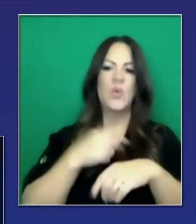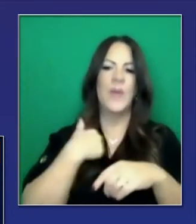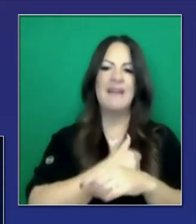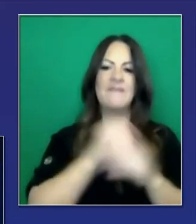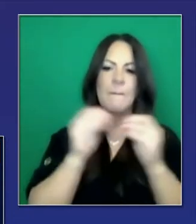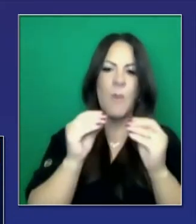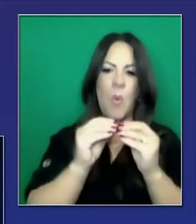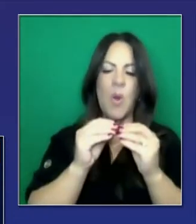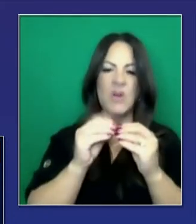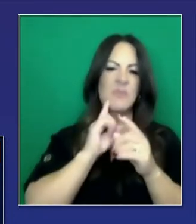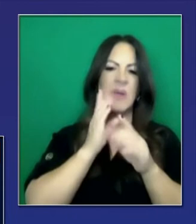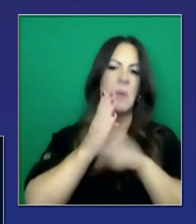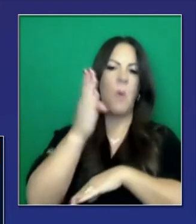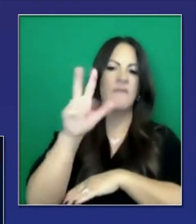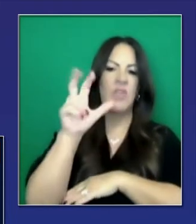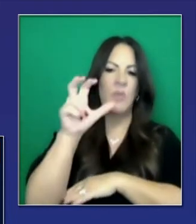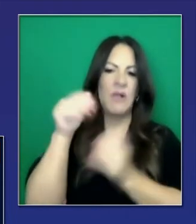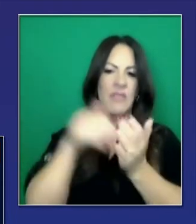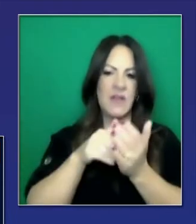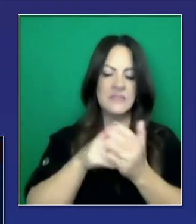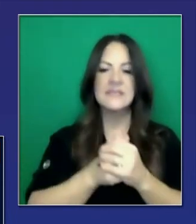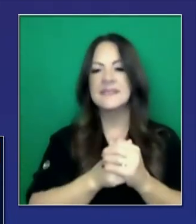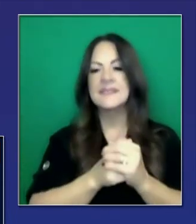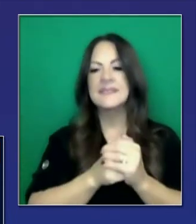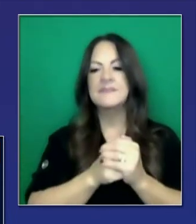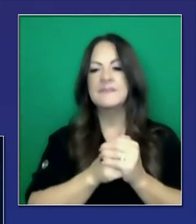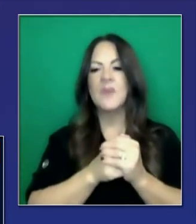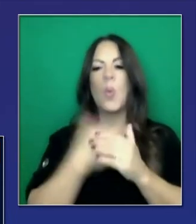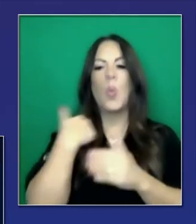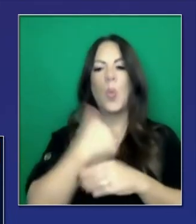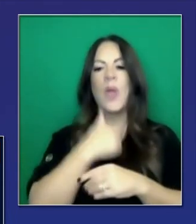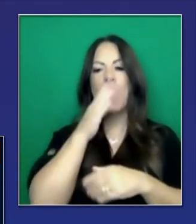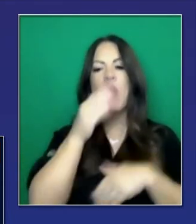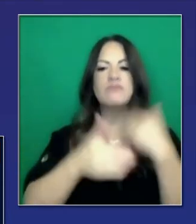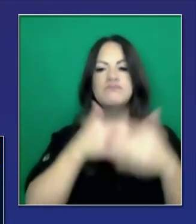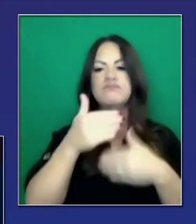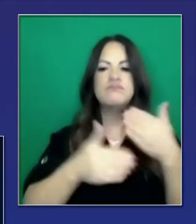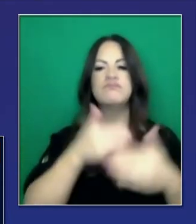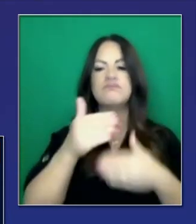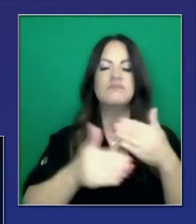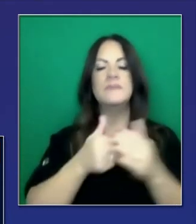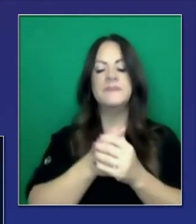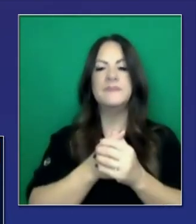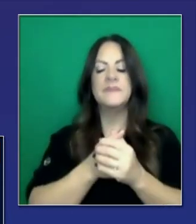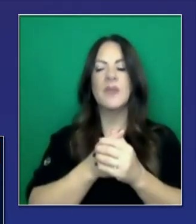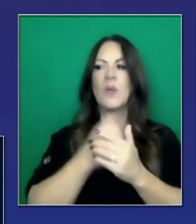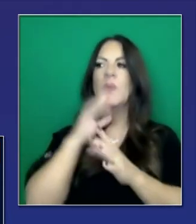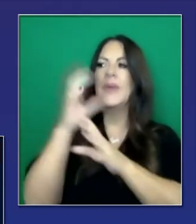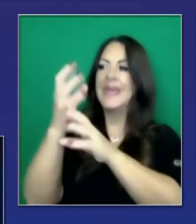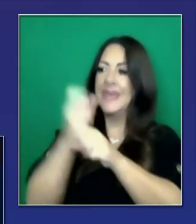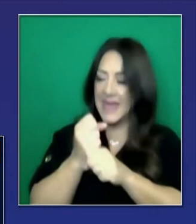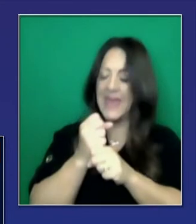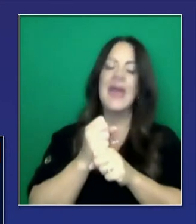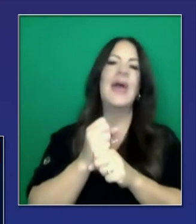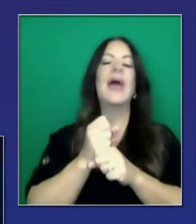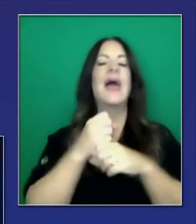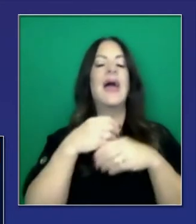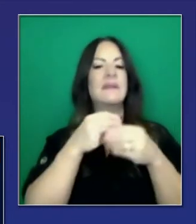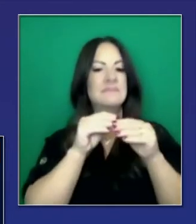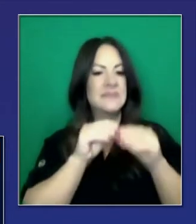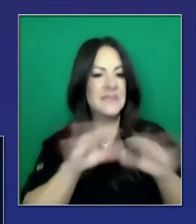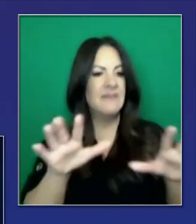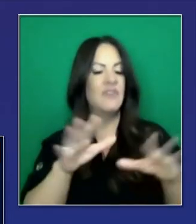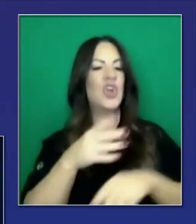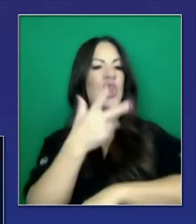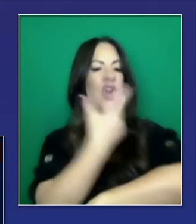está por encima de 300.000. Y veremos cómo va acumulándose la velocidad de las administraciones